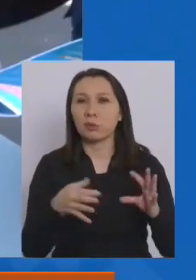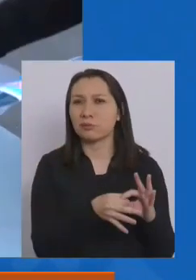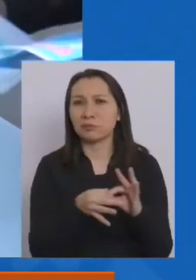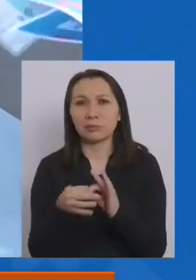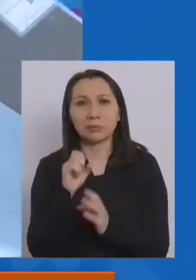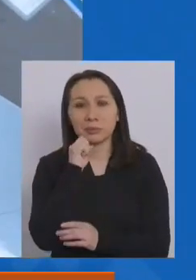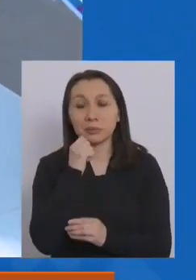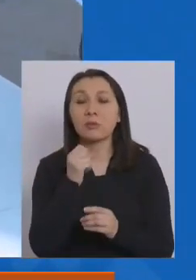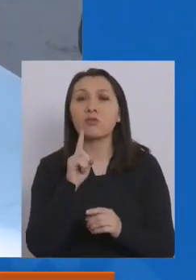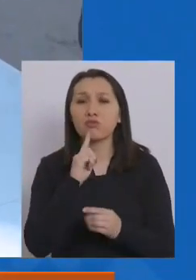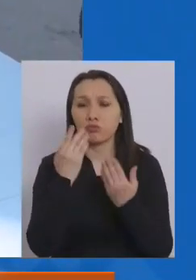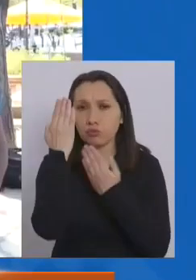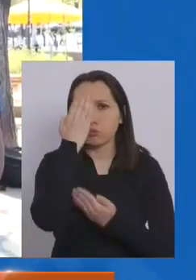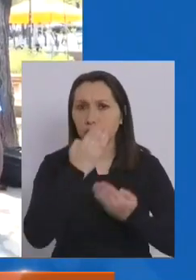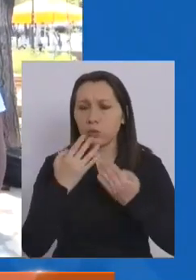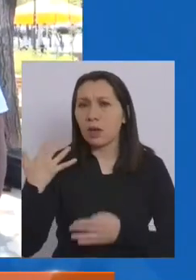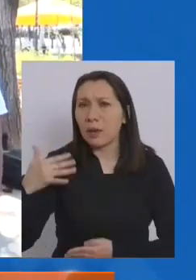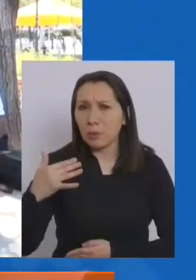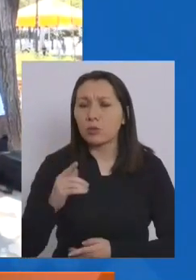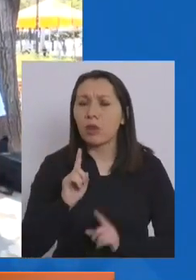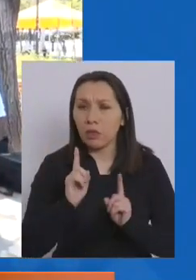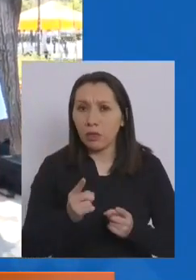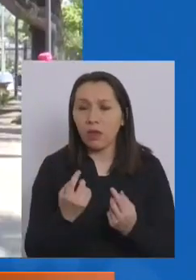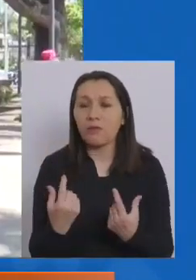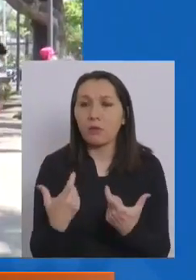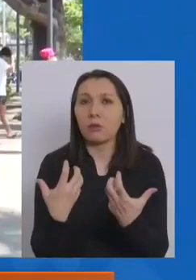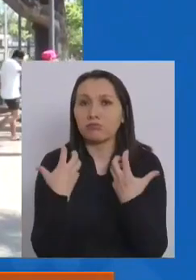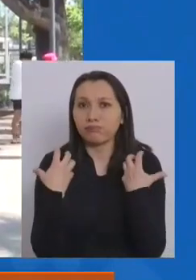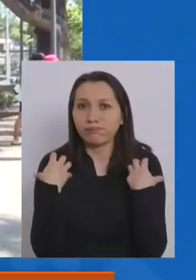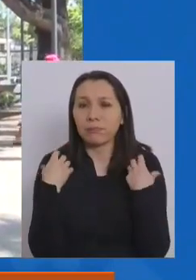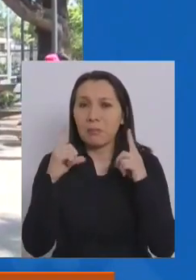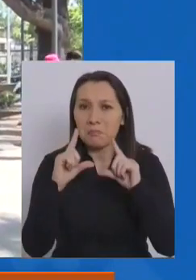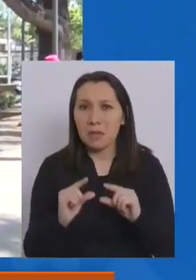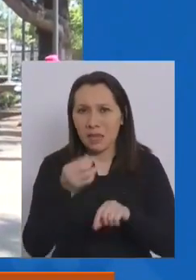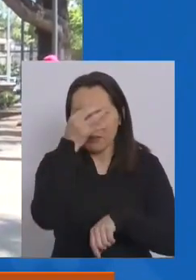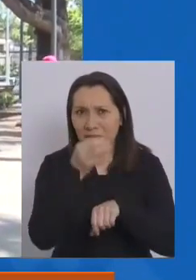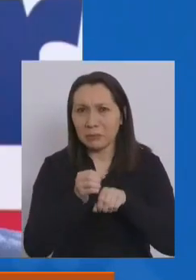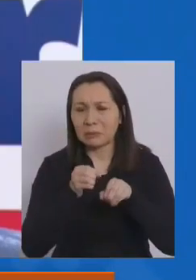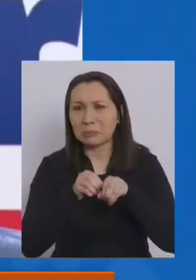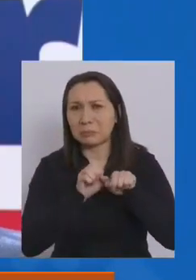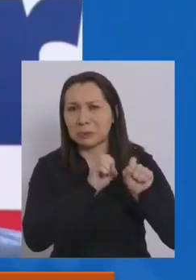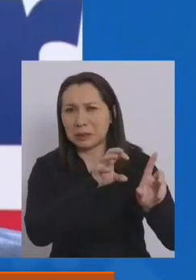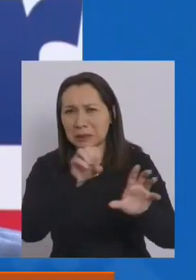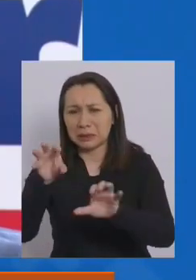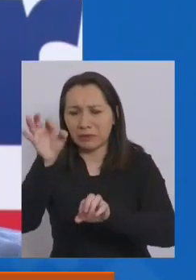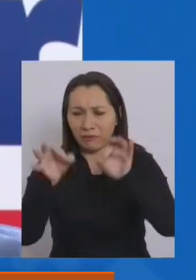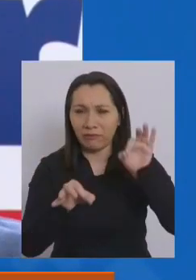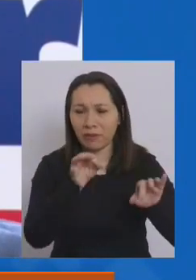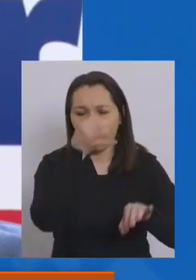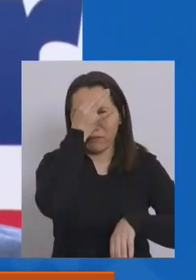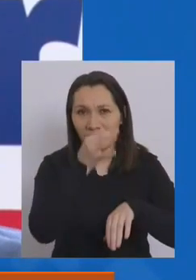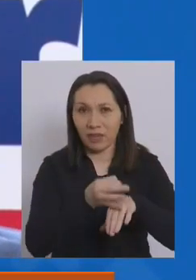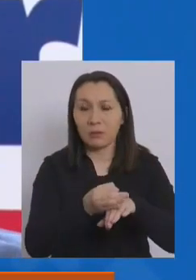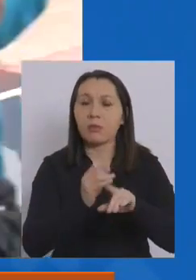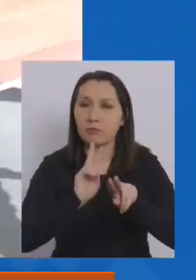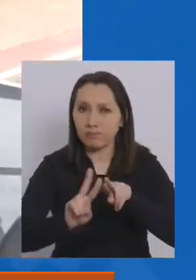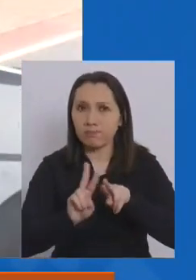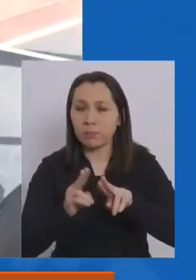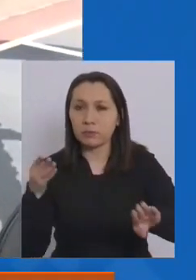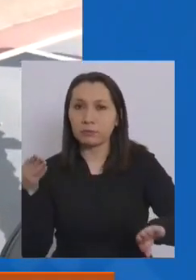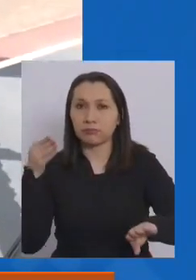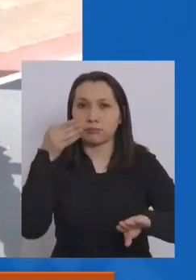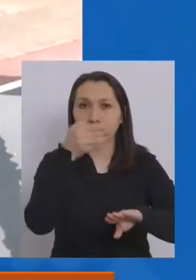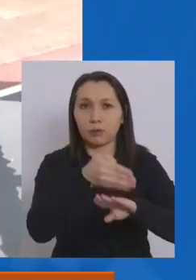significa? Hay medidas de autocuidado que son fundamentales para evitar y disminuir los contagios. Y tenemos que prepararnos para ir a ese